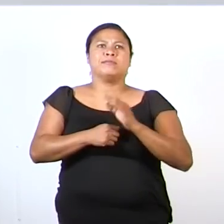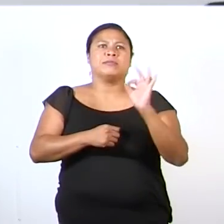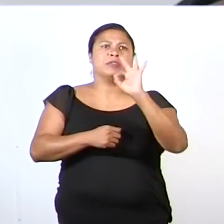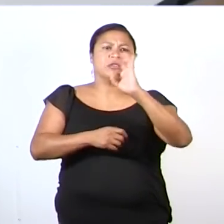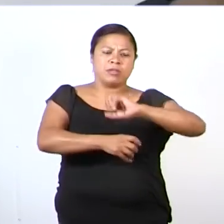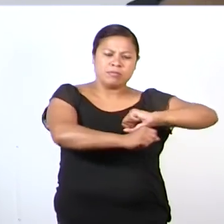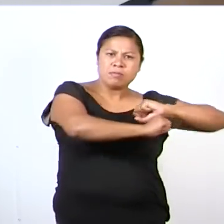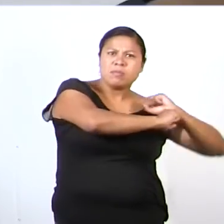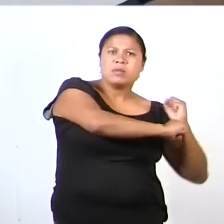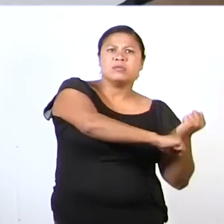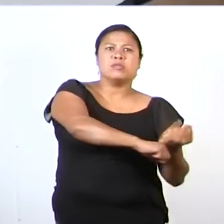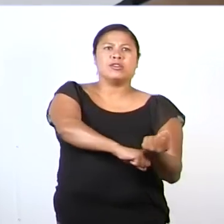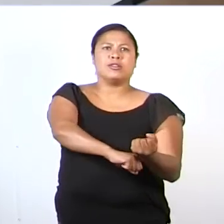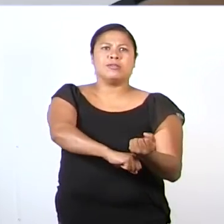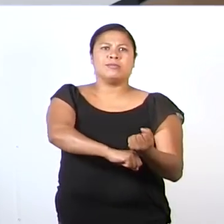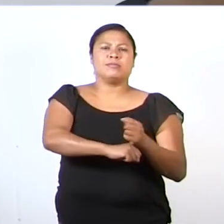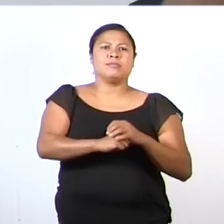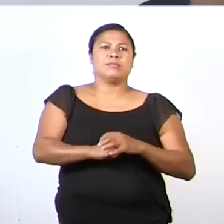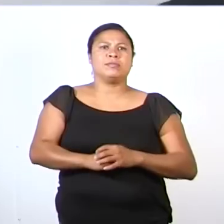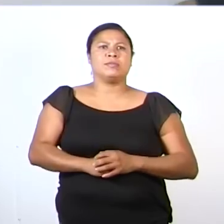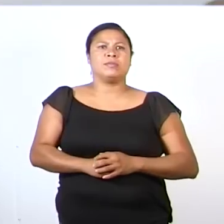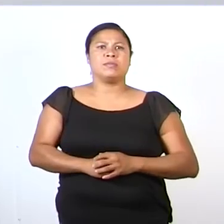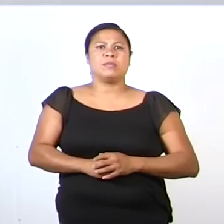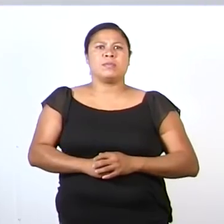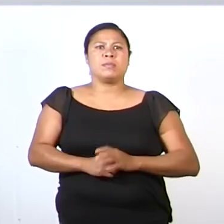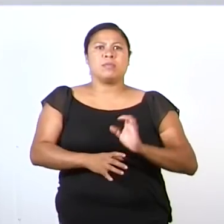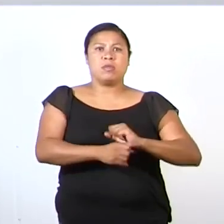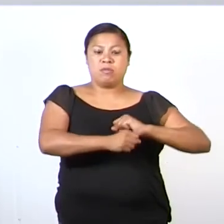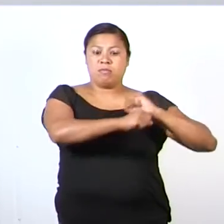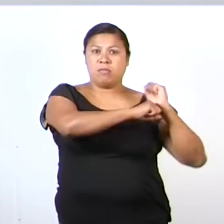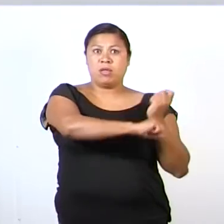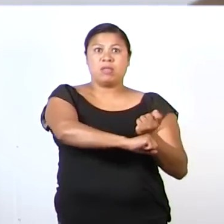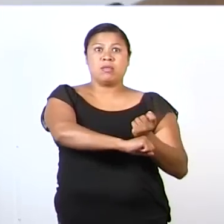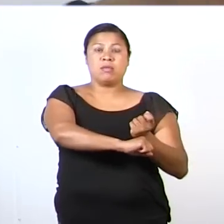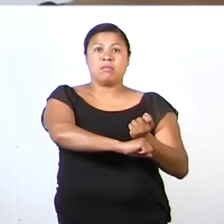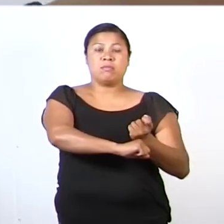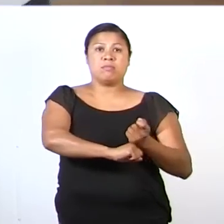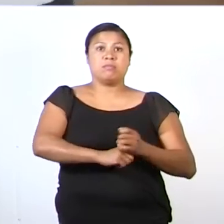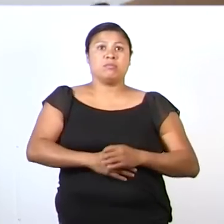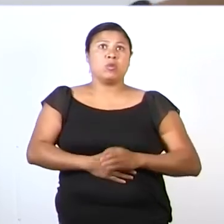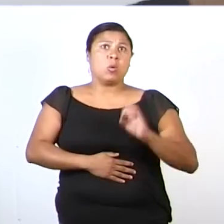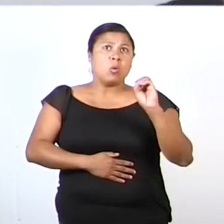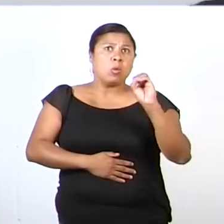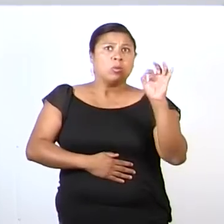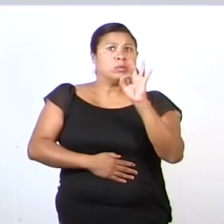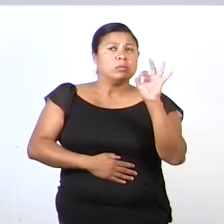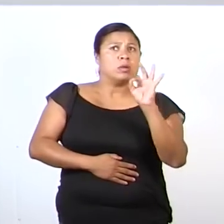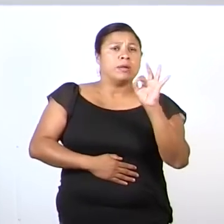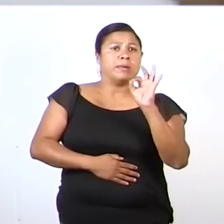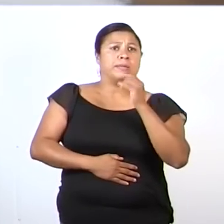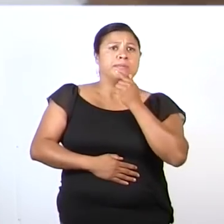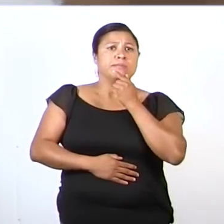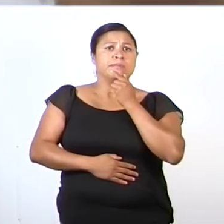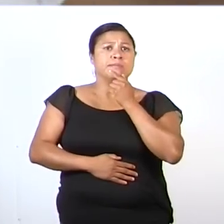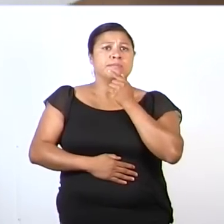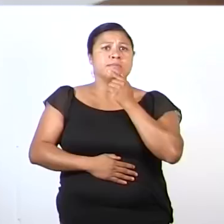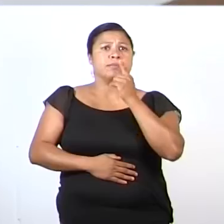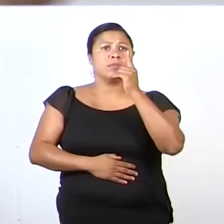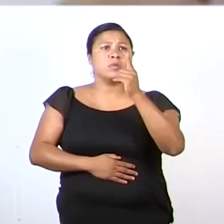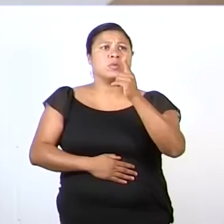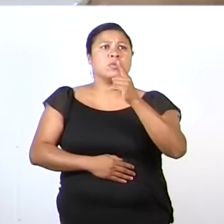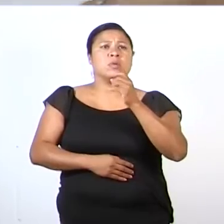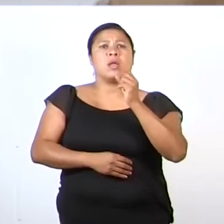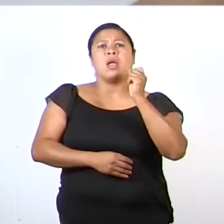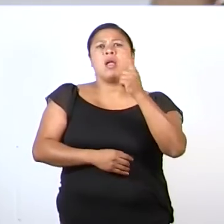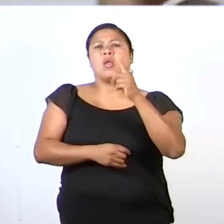béisbol, un bat, o simplemente un leño que